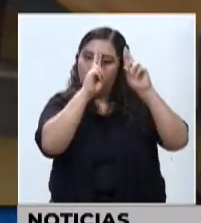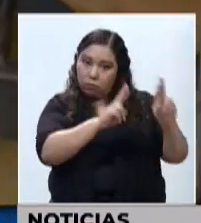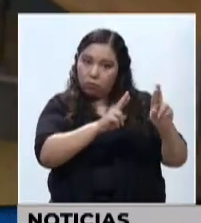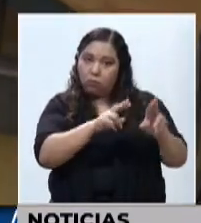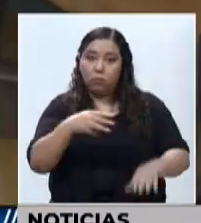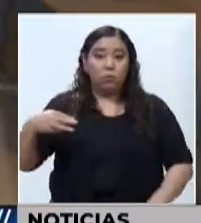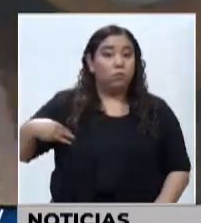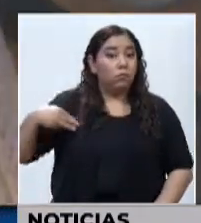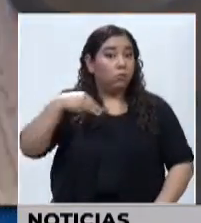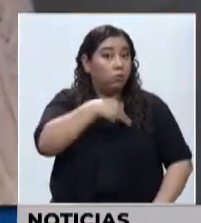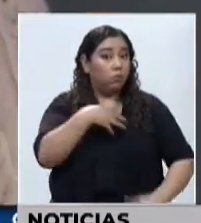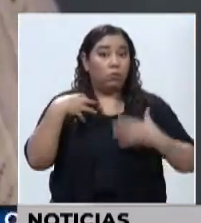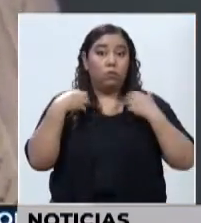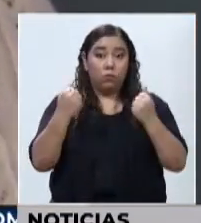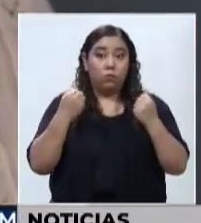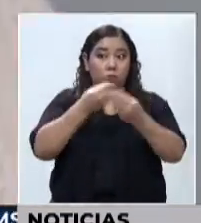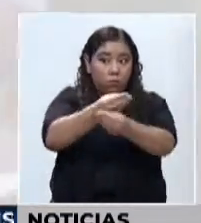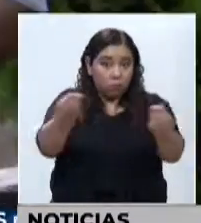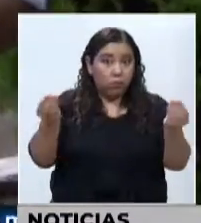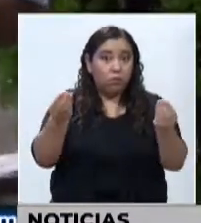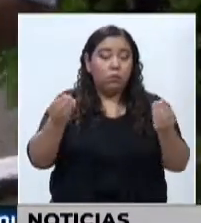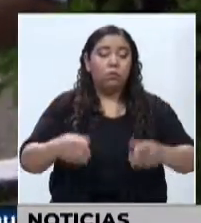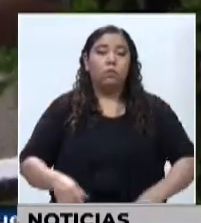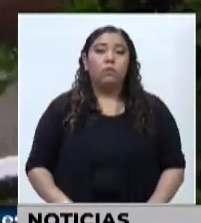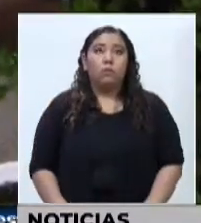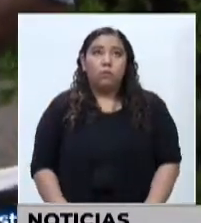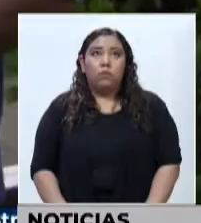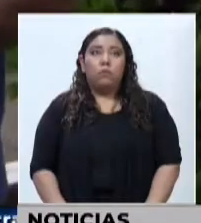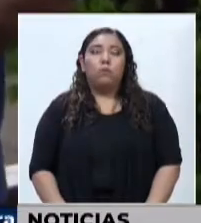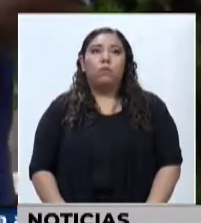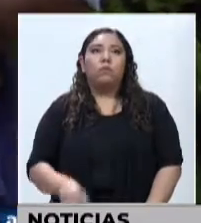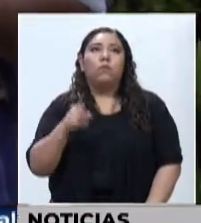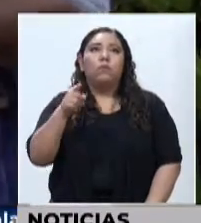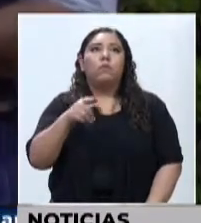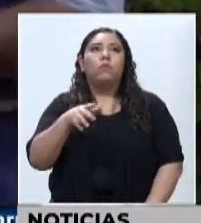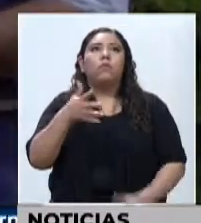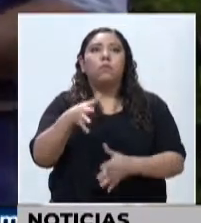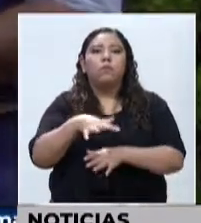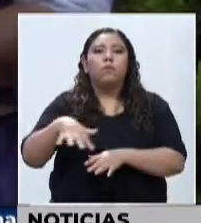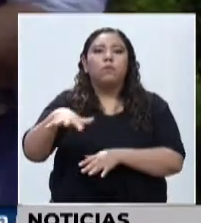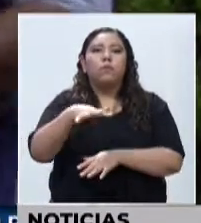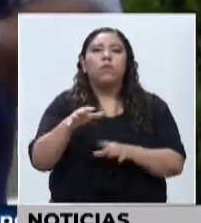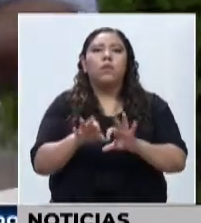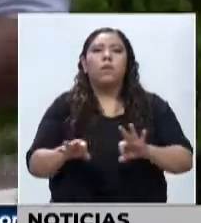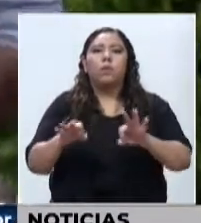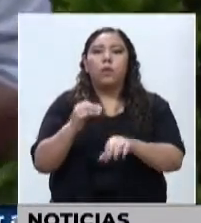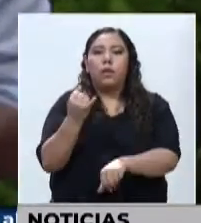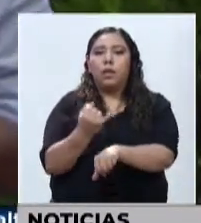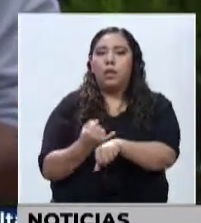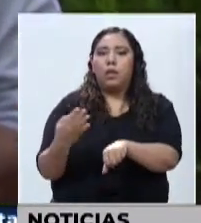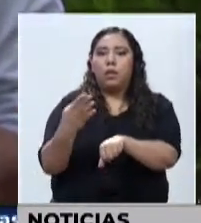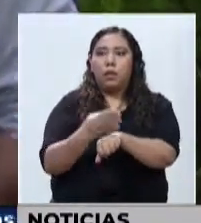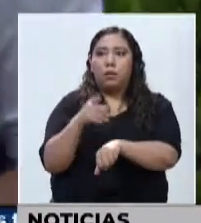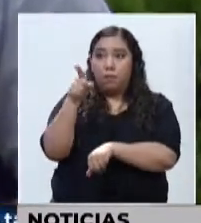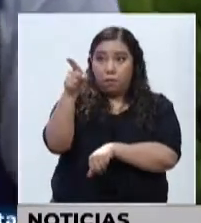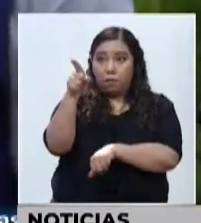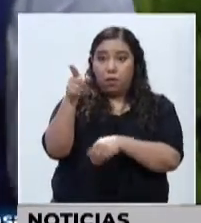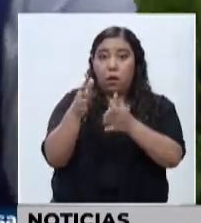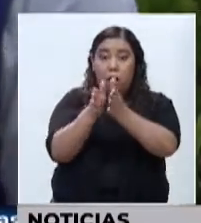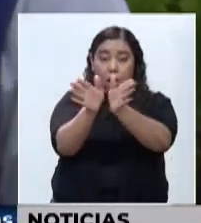Secretaría de Salud está dictando a nivel nacional. Hemos venido priorizando. Por ejemplo, en Islas de la Bahía se está haciendo, en general,